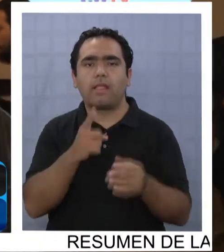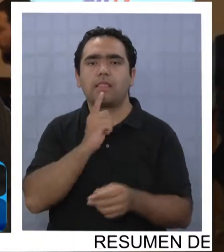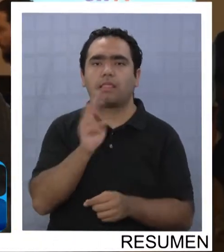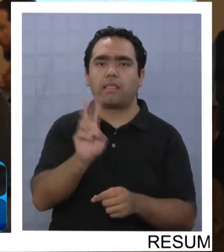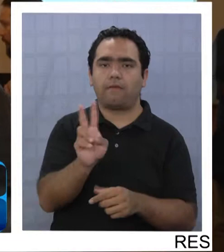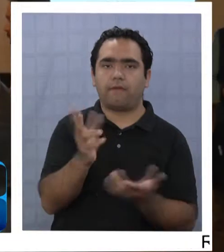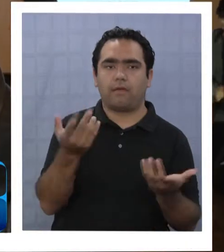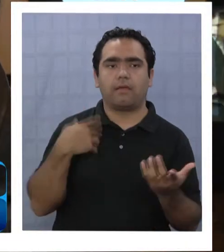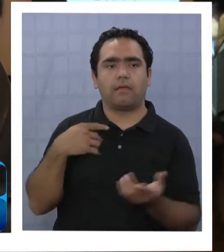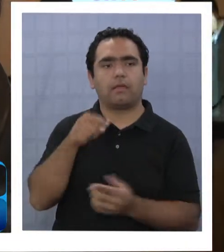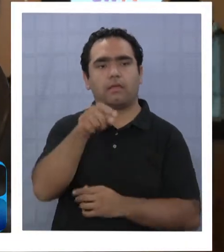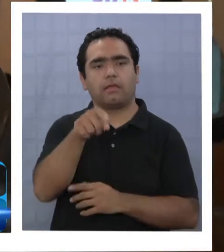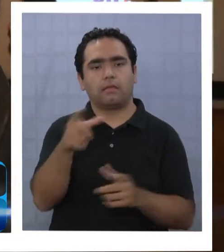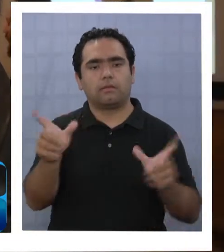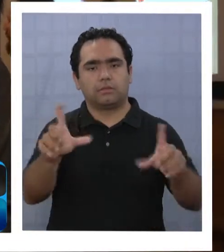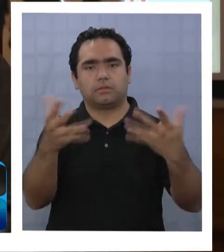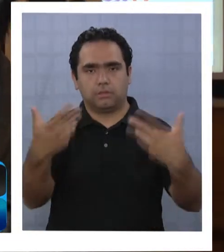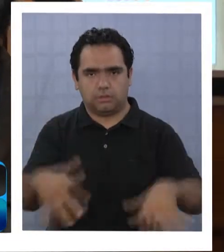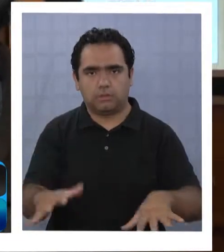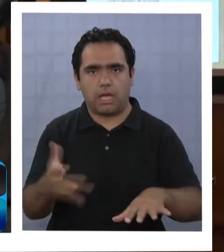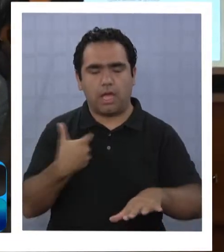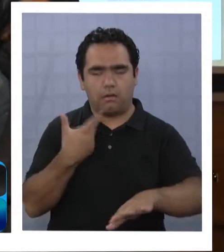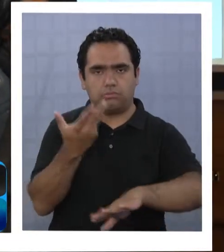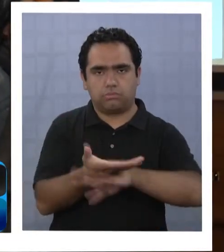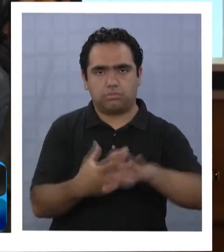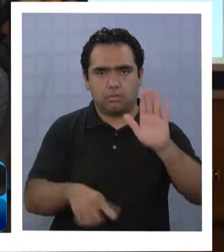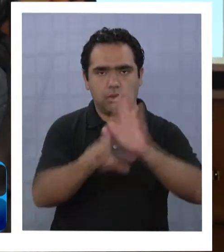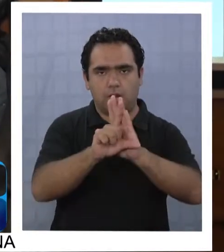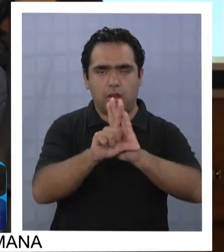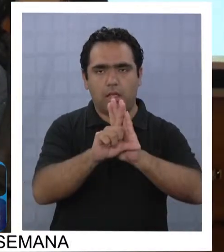vigente, ya fue promulgada.